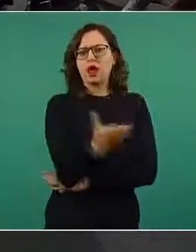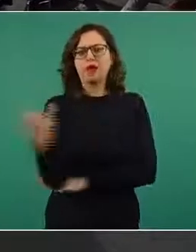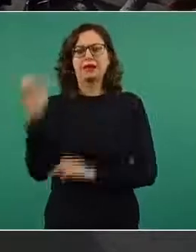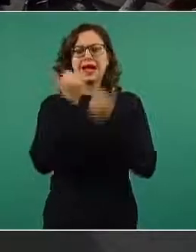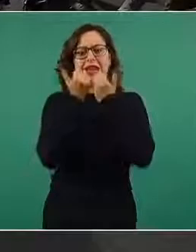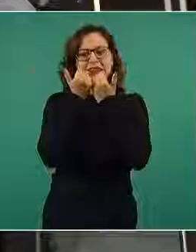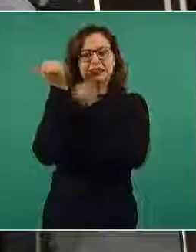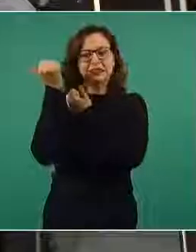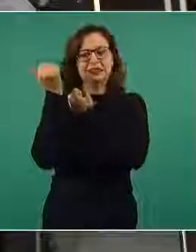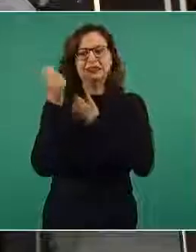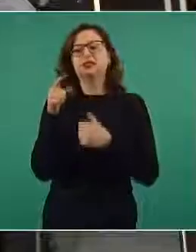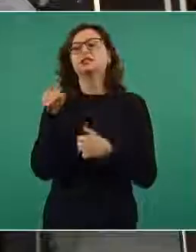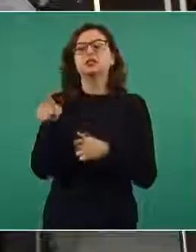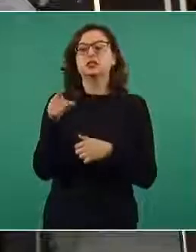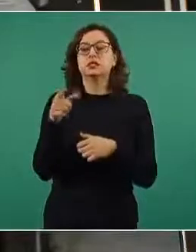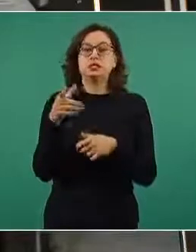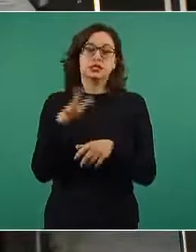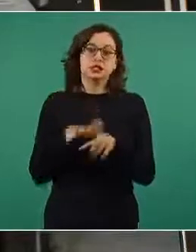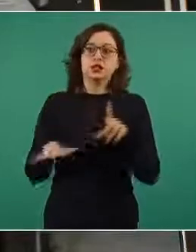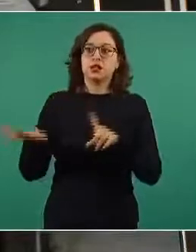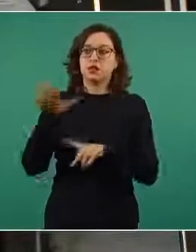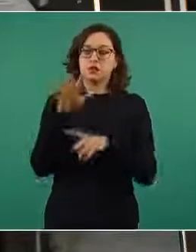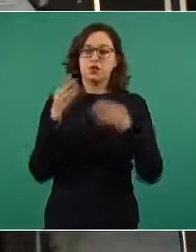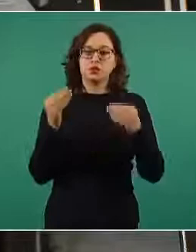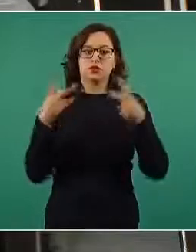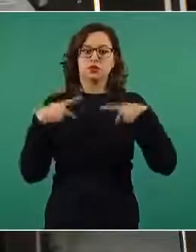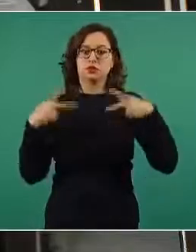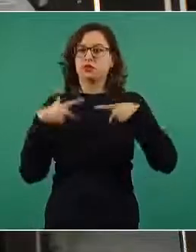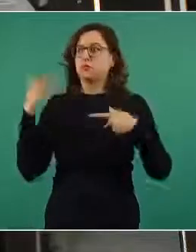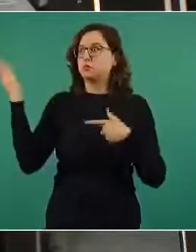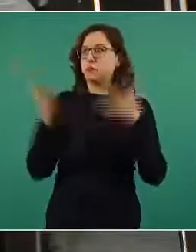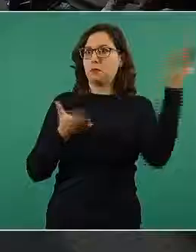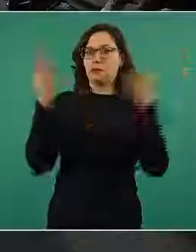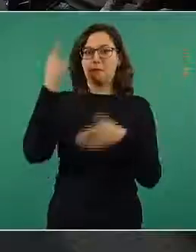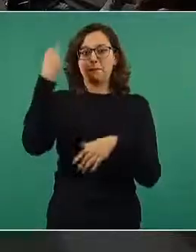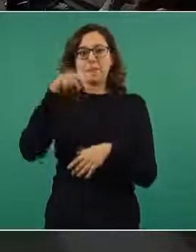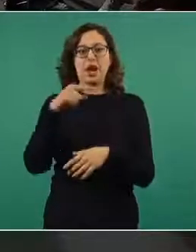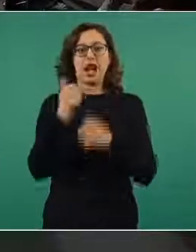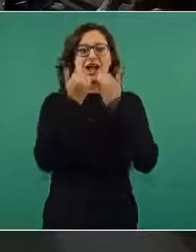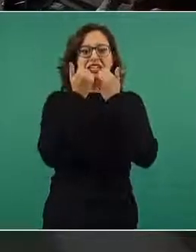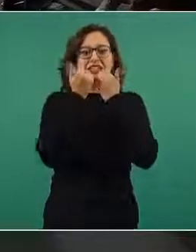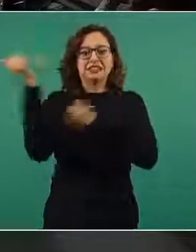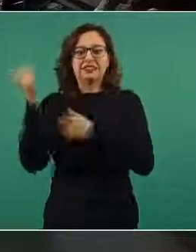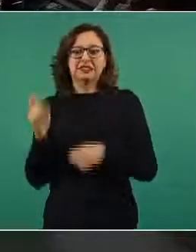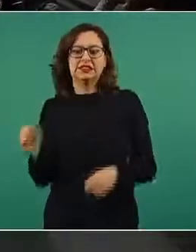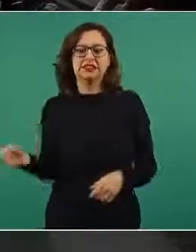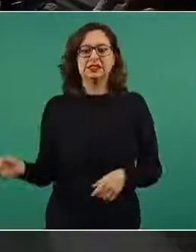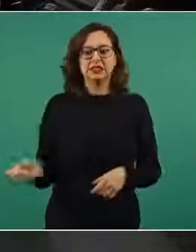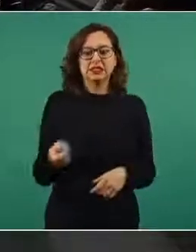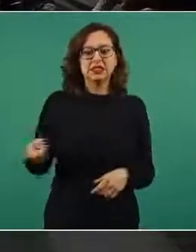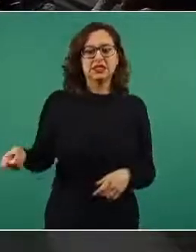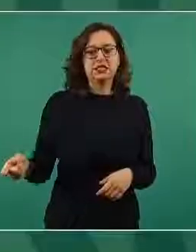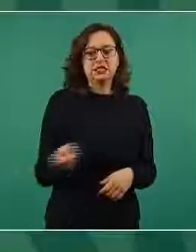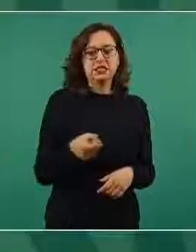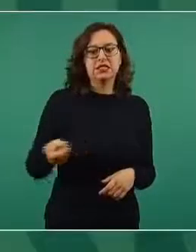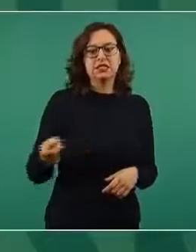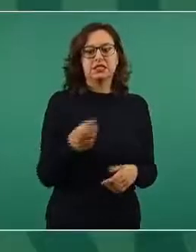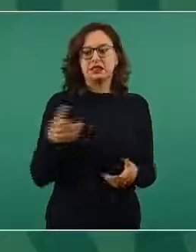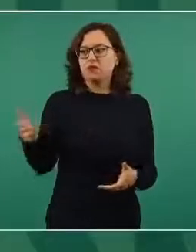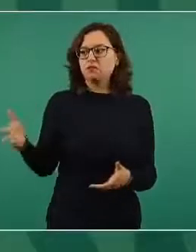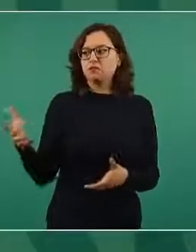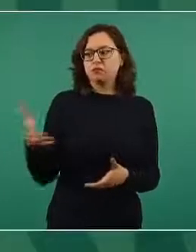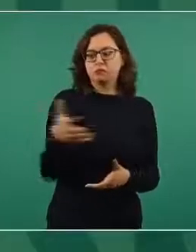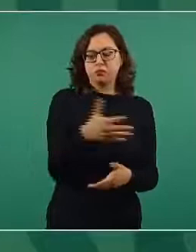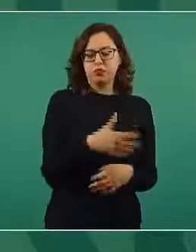la quieren utilizar porque viene gente de todo el país a la zafra. Bueno, yo les comentaría, y seguramente nos están